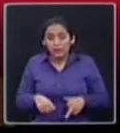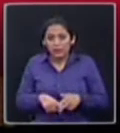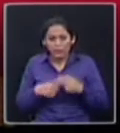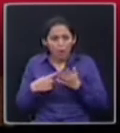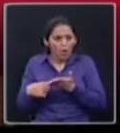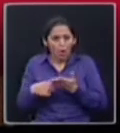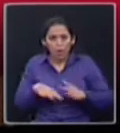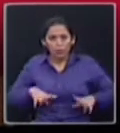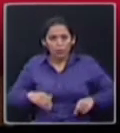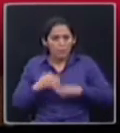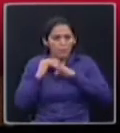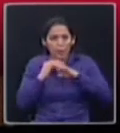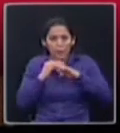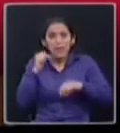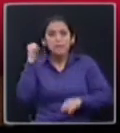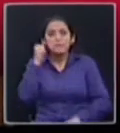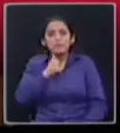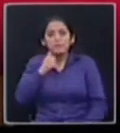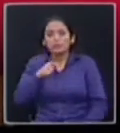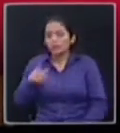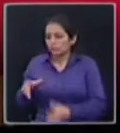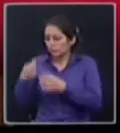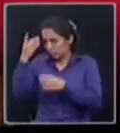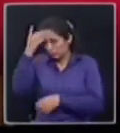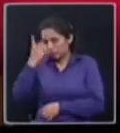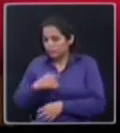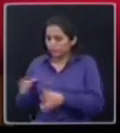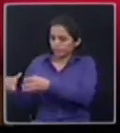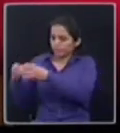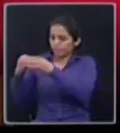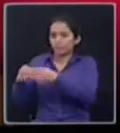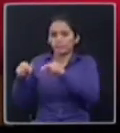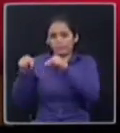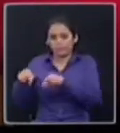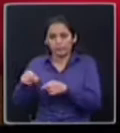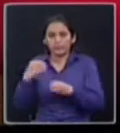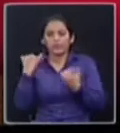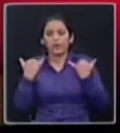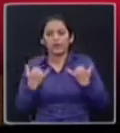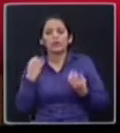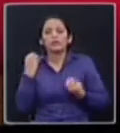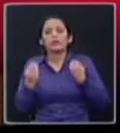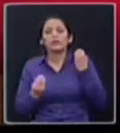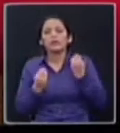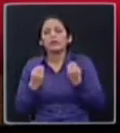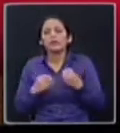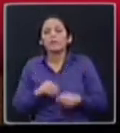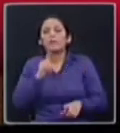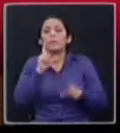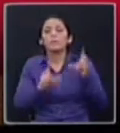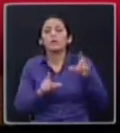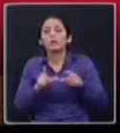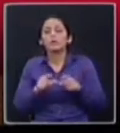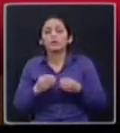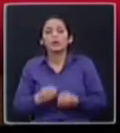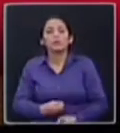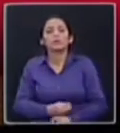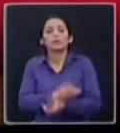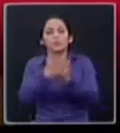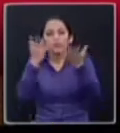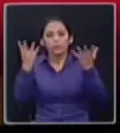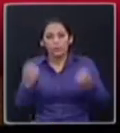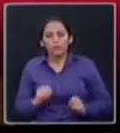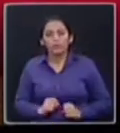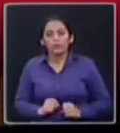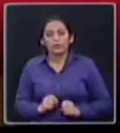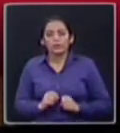la parte judicial? Es decir, nosotros hoy tenemos que decirle al país claramente, comparemos y no